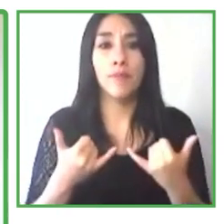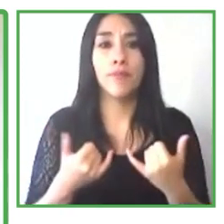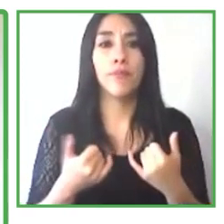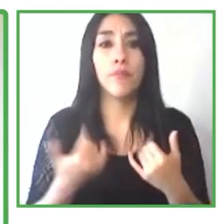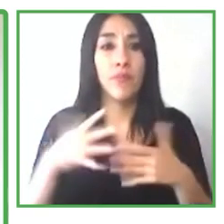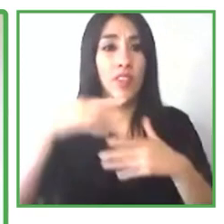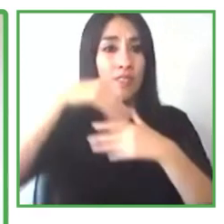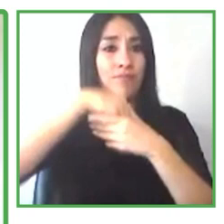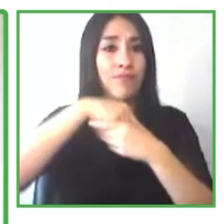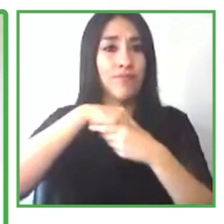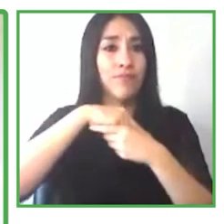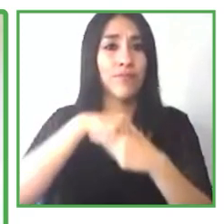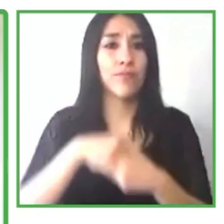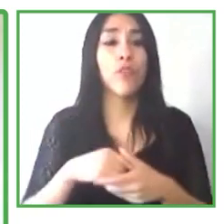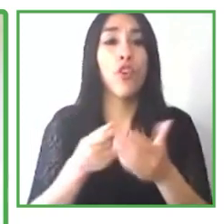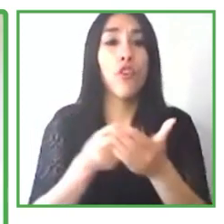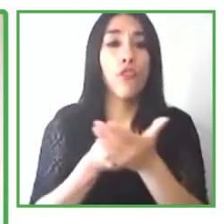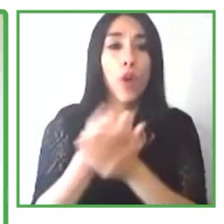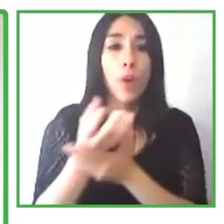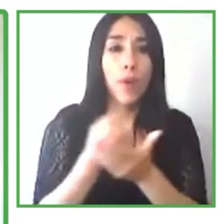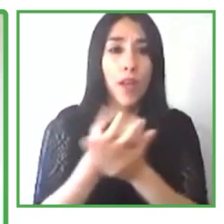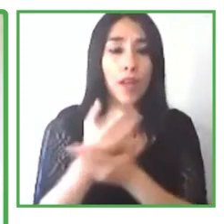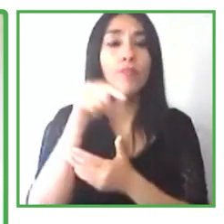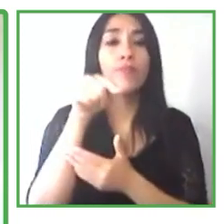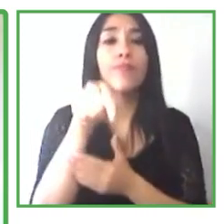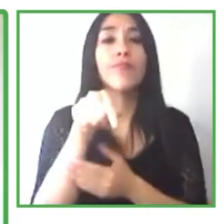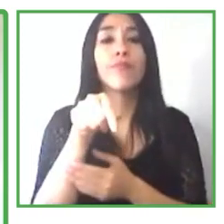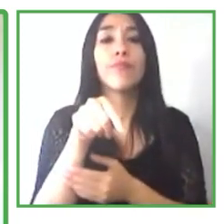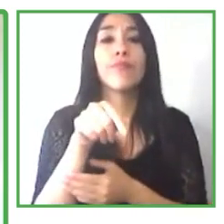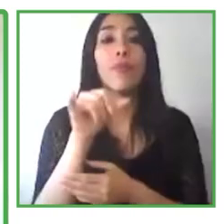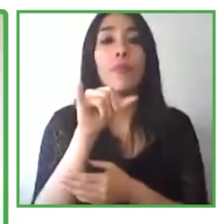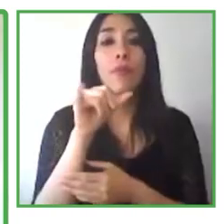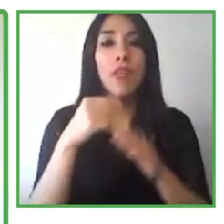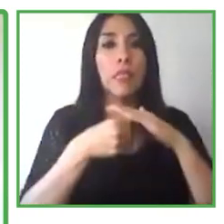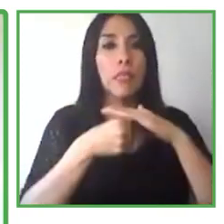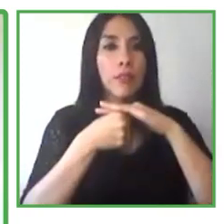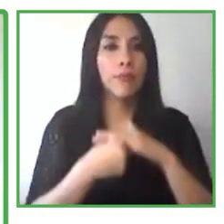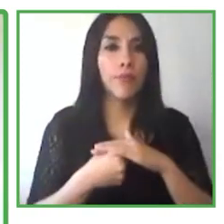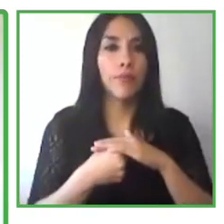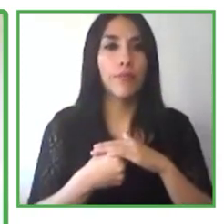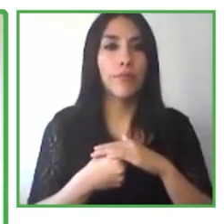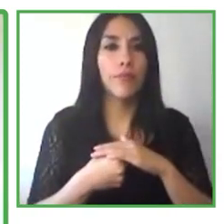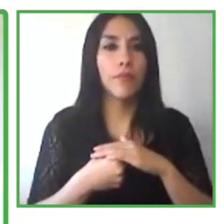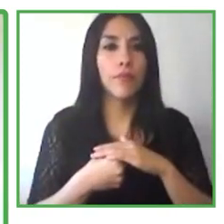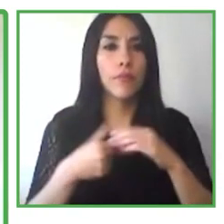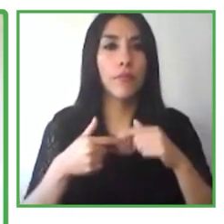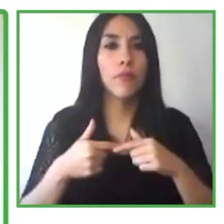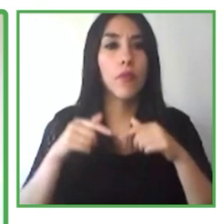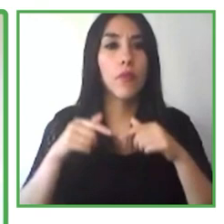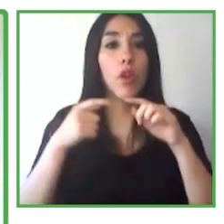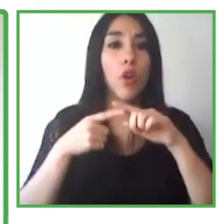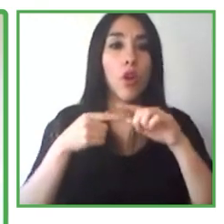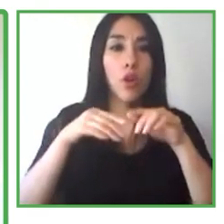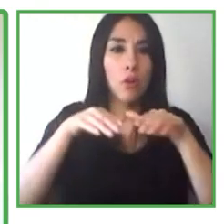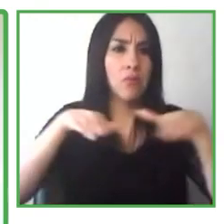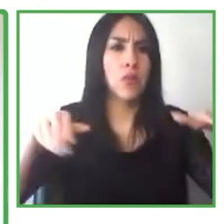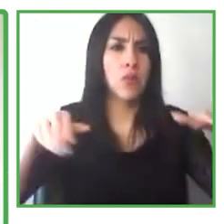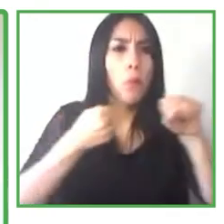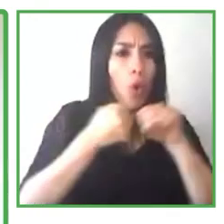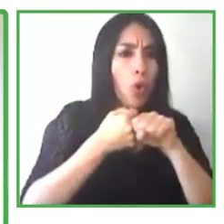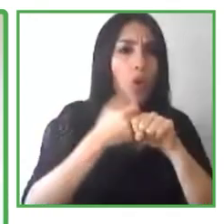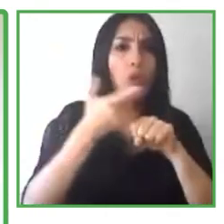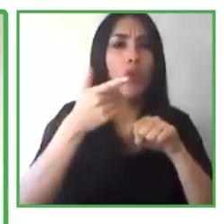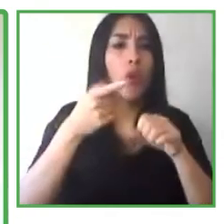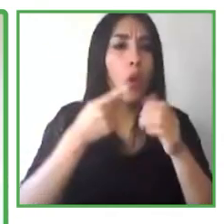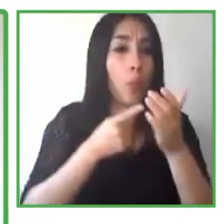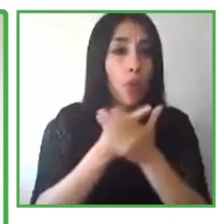entendemos, las personas con discapacidades están recibiendo las mismas oportunidades para poder obtener esos trabajos al final del día, al inicio de